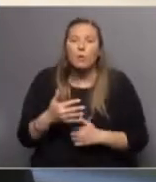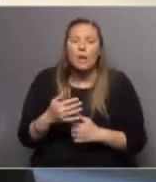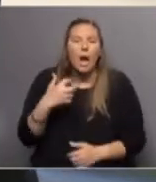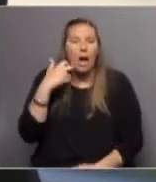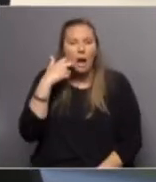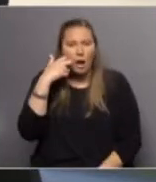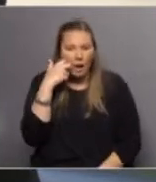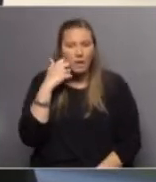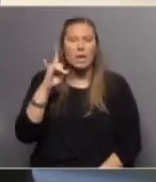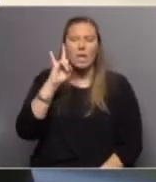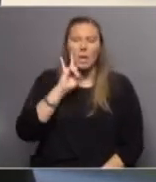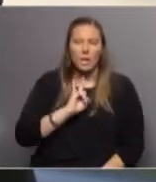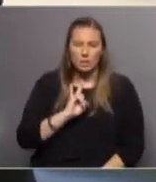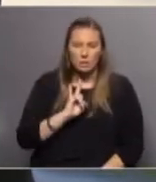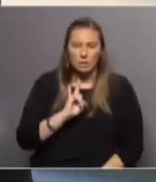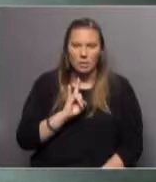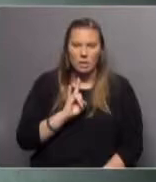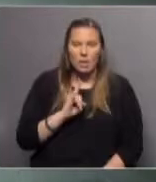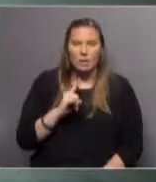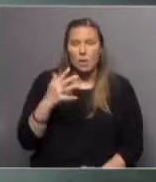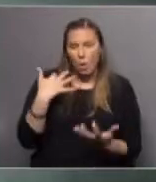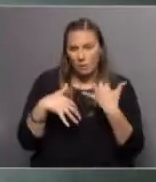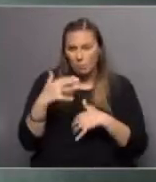carne y de leche de los rumiantes.